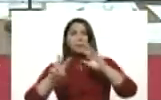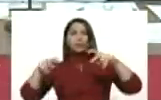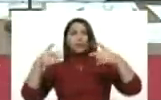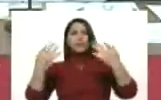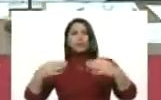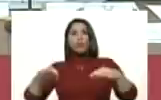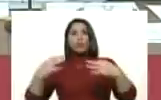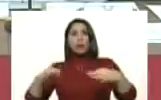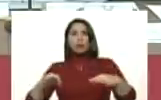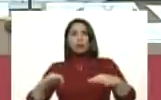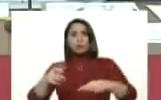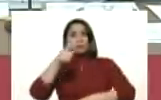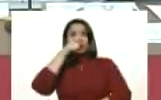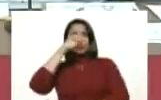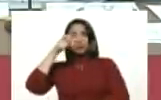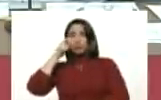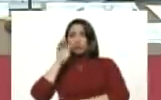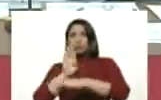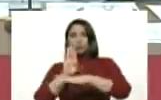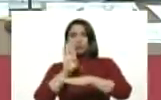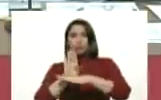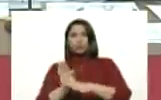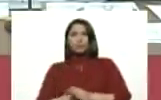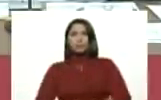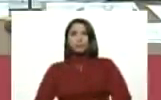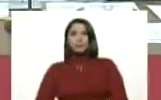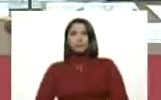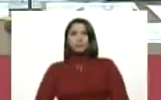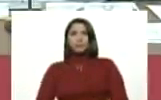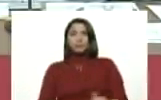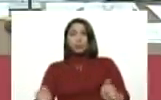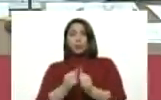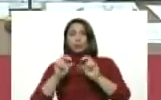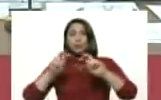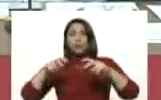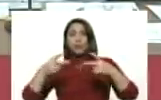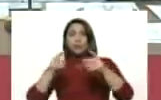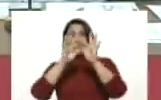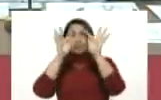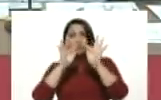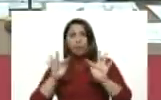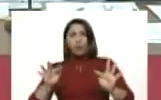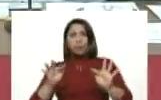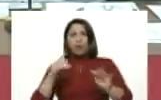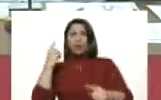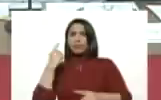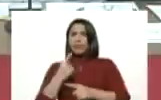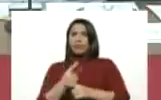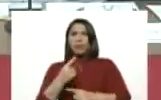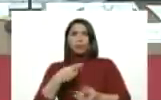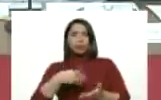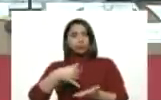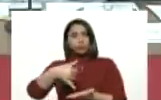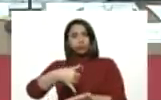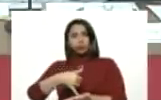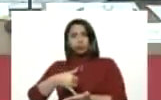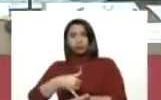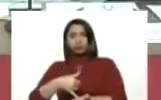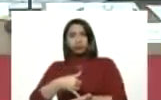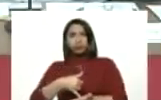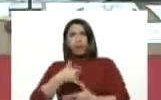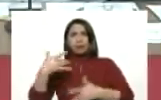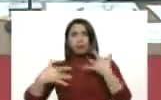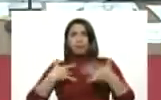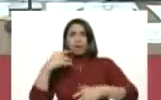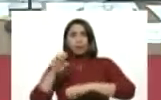normalidad vigilada y protegida, con nuevos mecanismos donde vamos a flexibilizar actividades económicas y